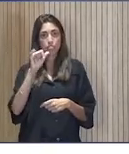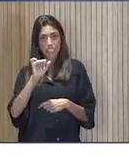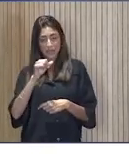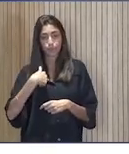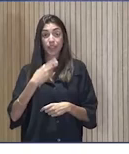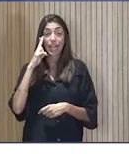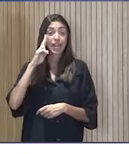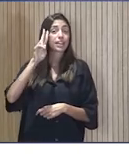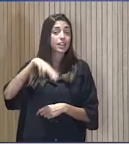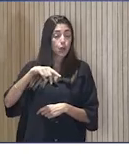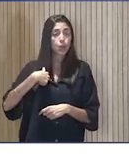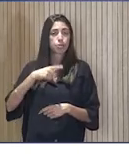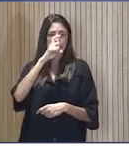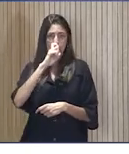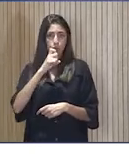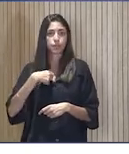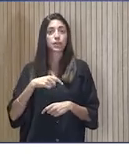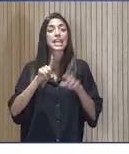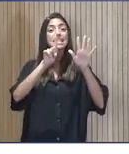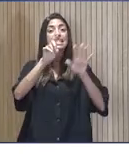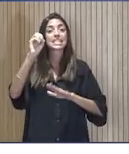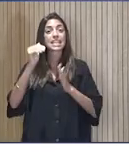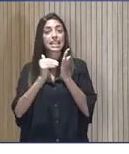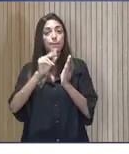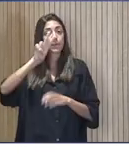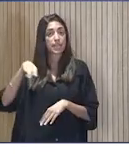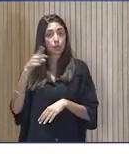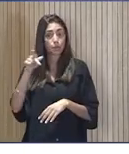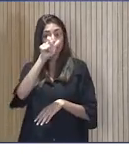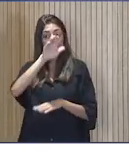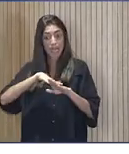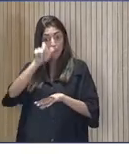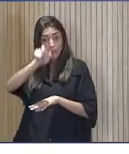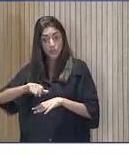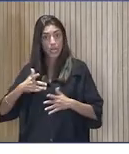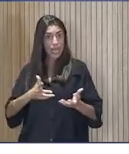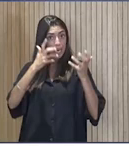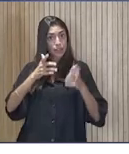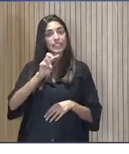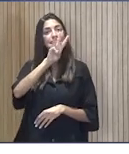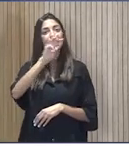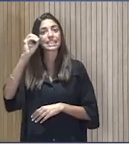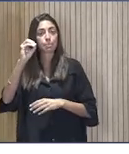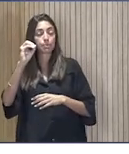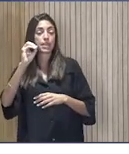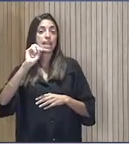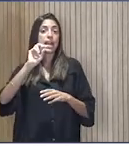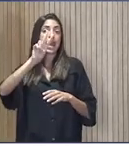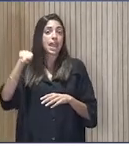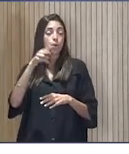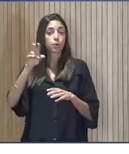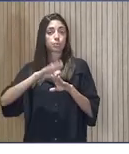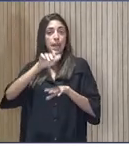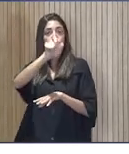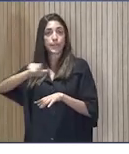reconocimiento, lo recordamos, está dotado con 60.000 euros para el ganador, con 30.000 euros para el Accessit. Se han